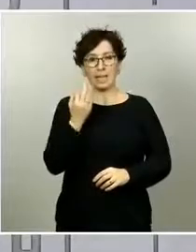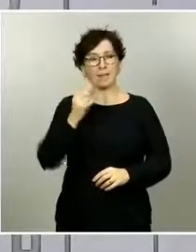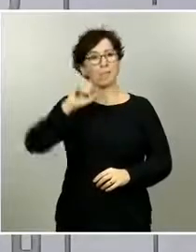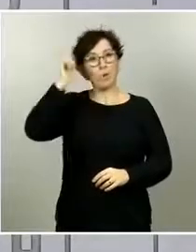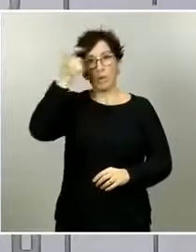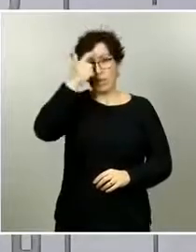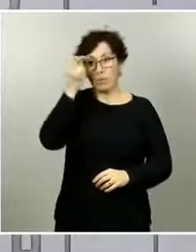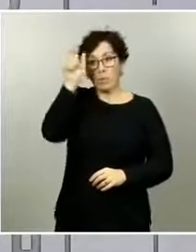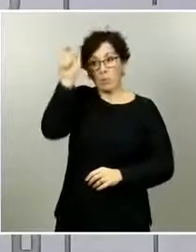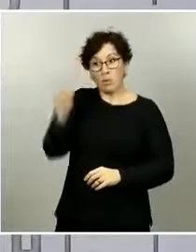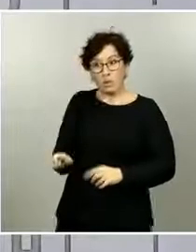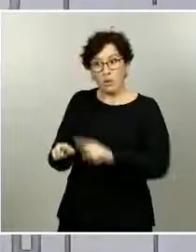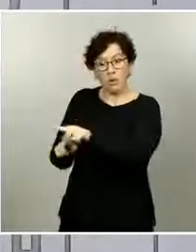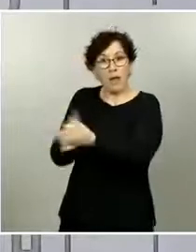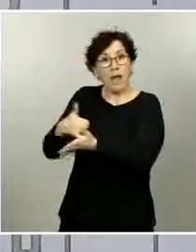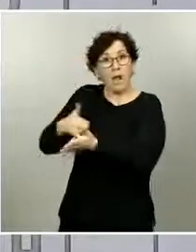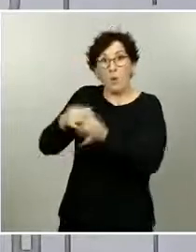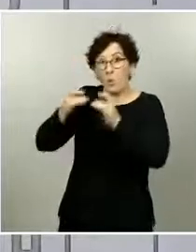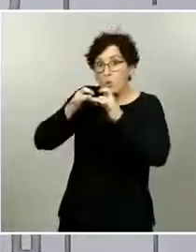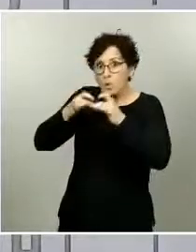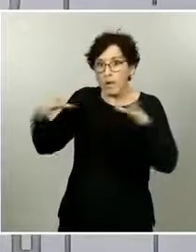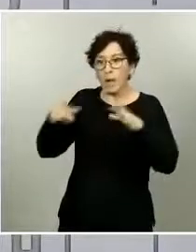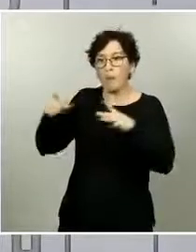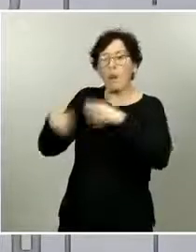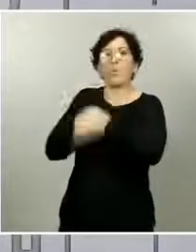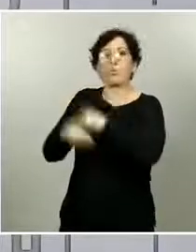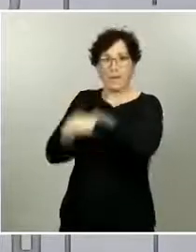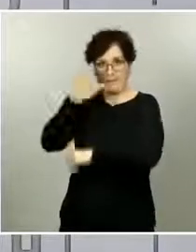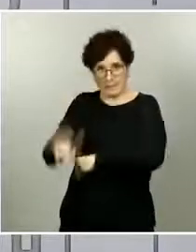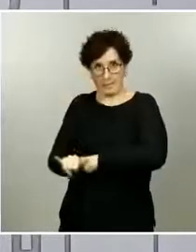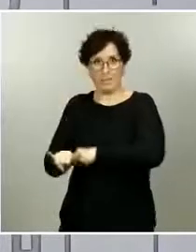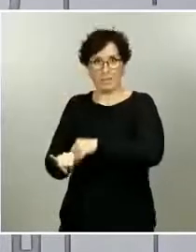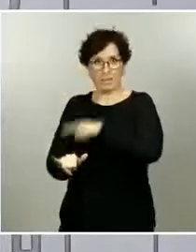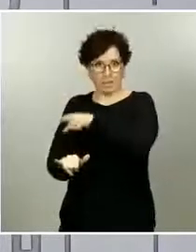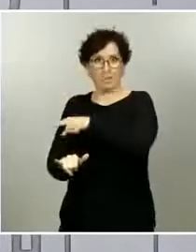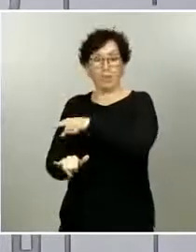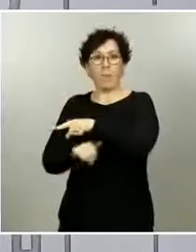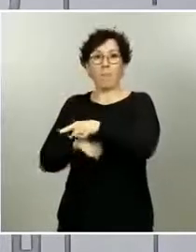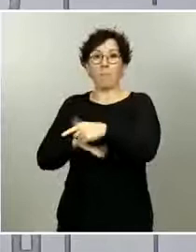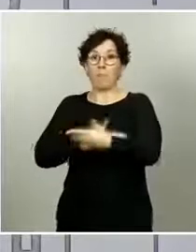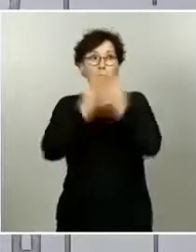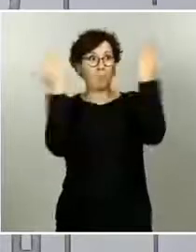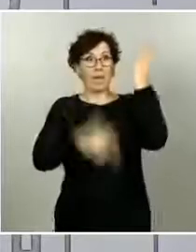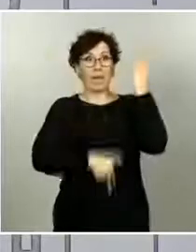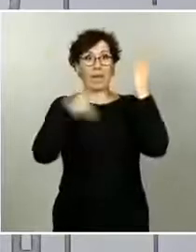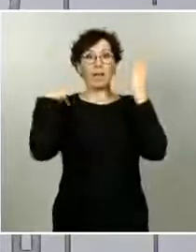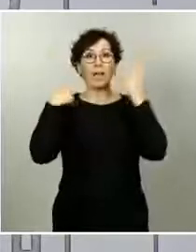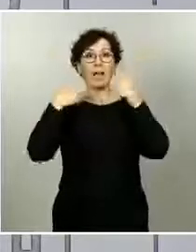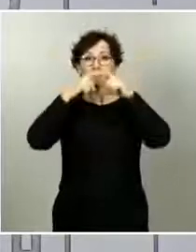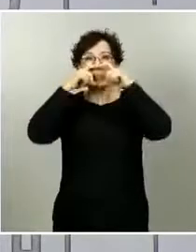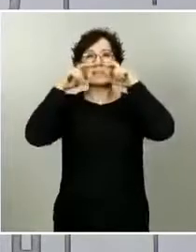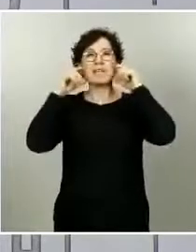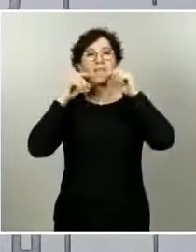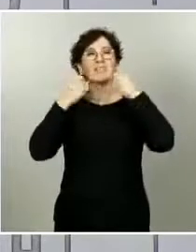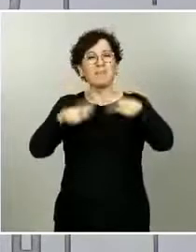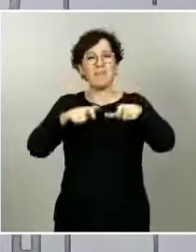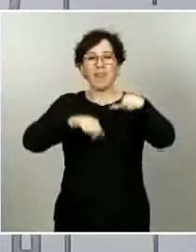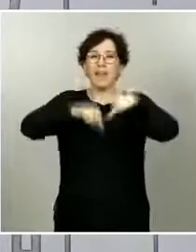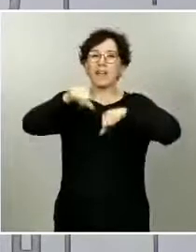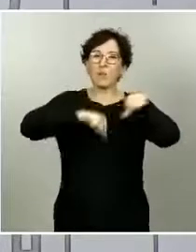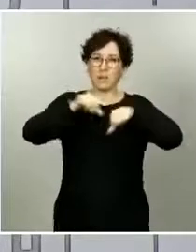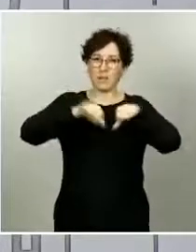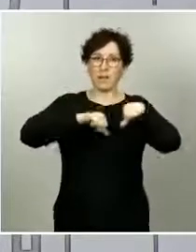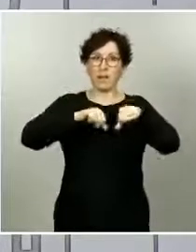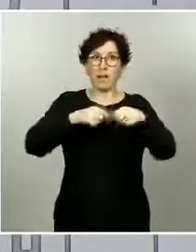importante hasta cierto punto el que la lleve una persona vulnerable. Pero si no la tiene, una mascarilla quirúrgica le